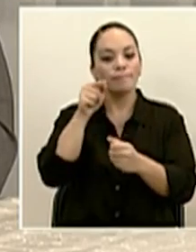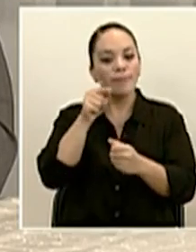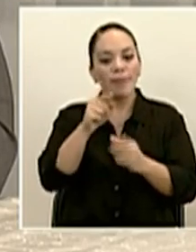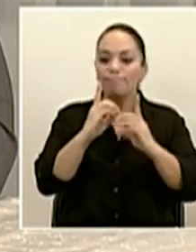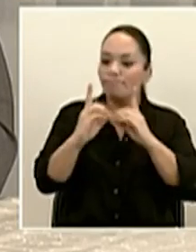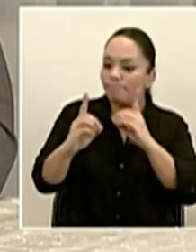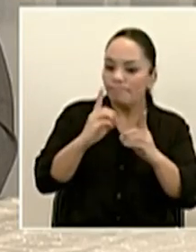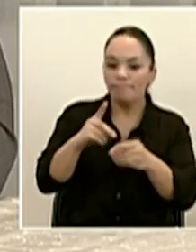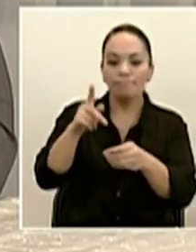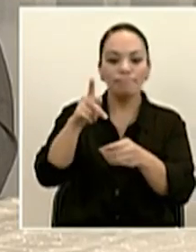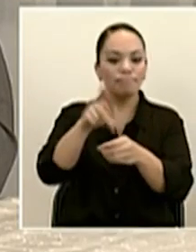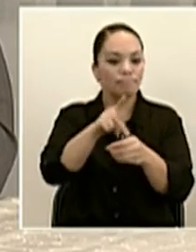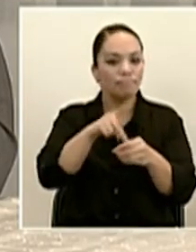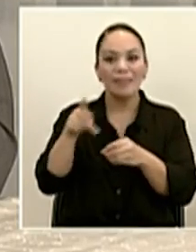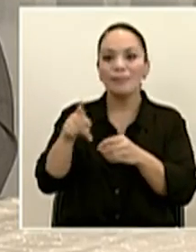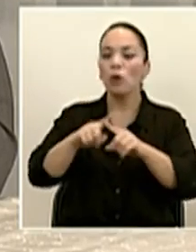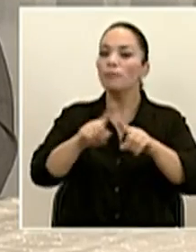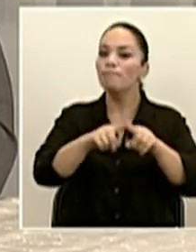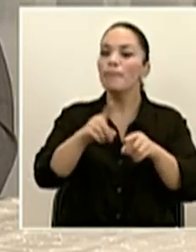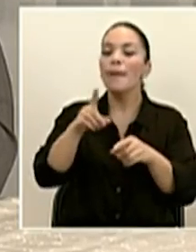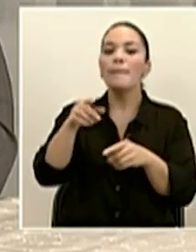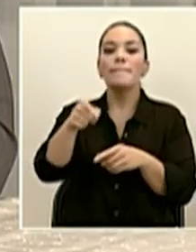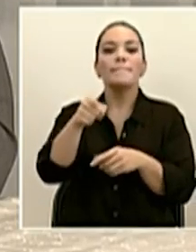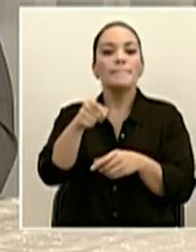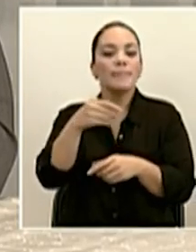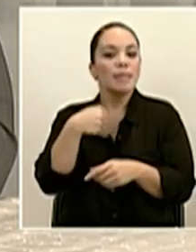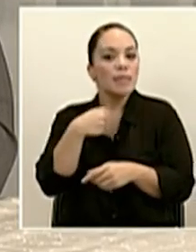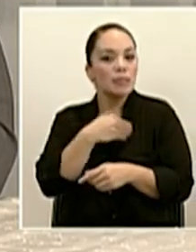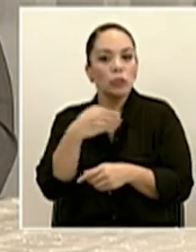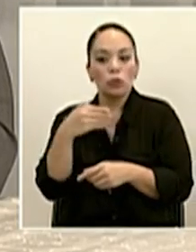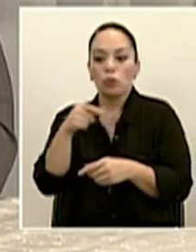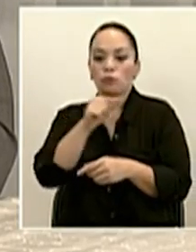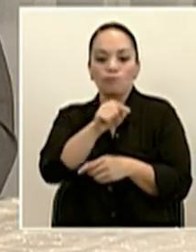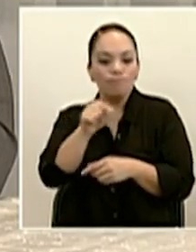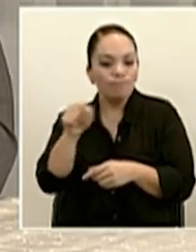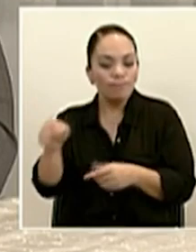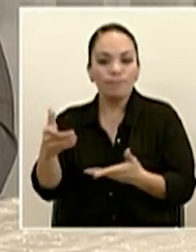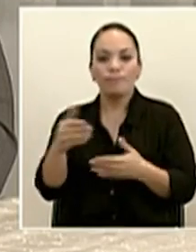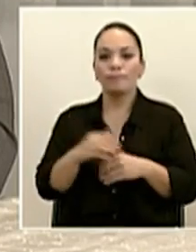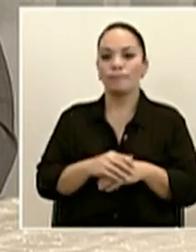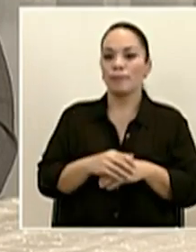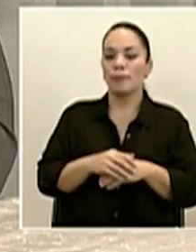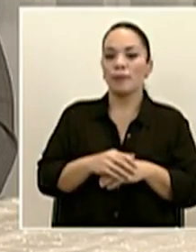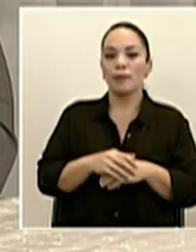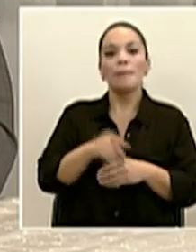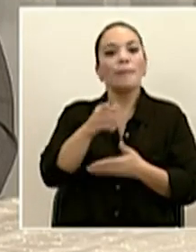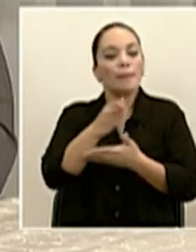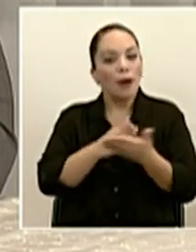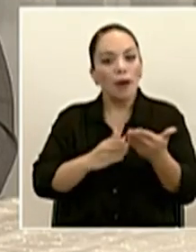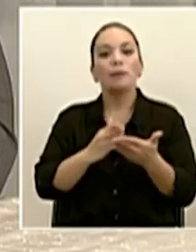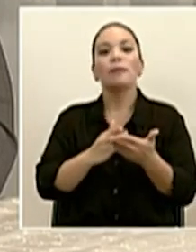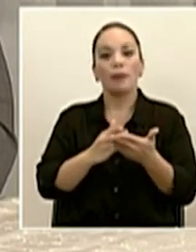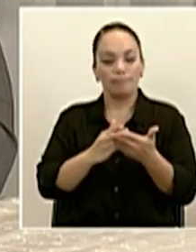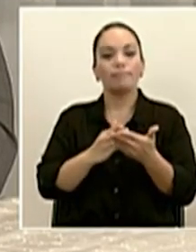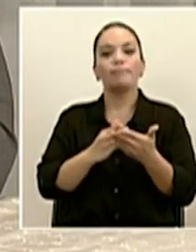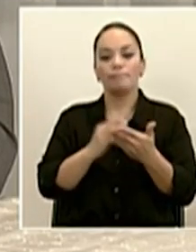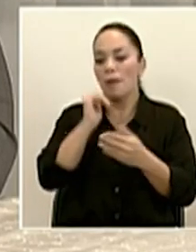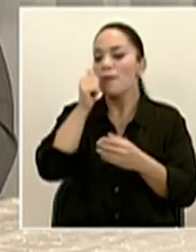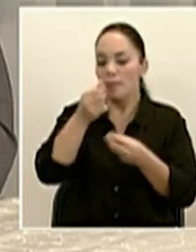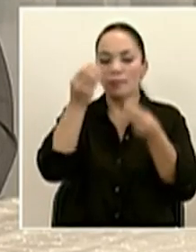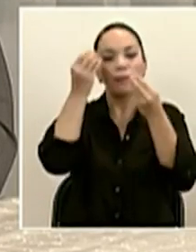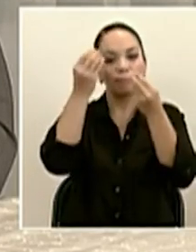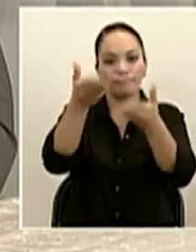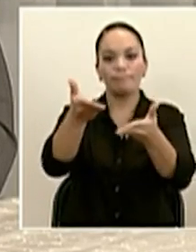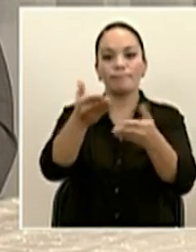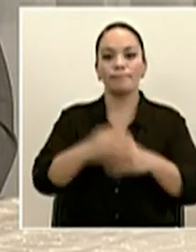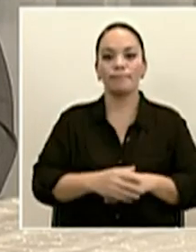ministros y ministras según sus competencias de ramo. Y es parte también de lo que estaremos comunicando el